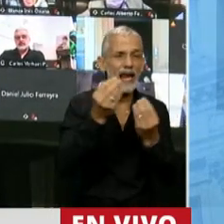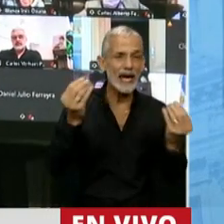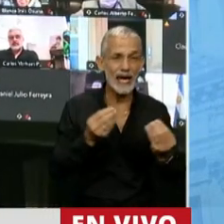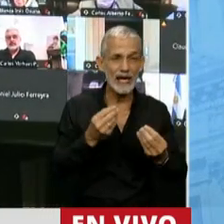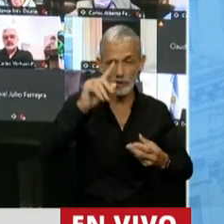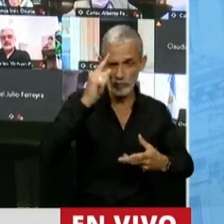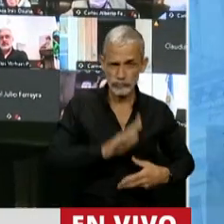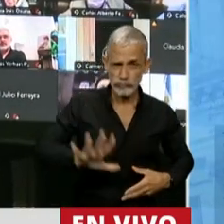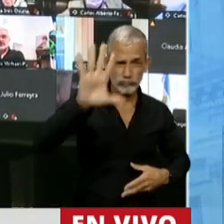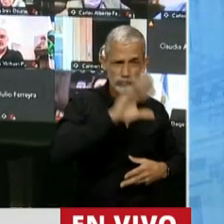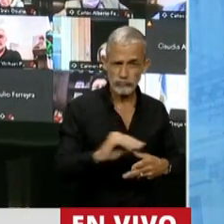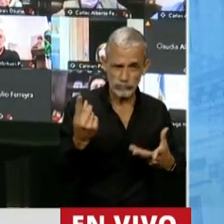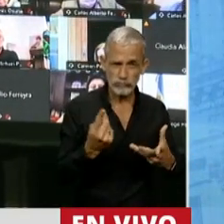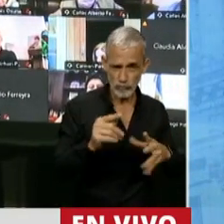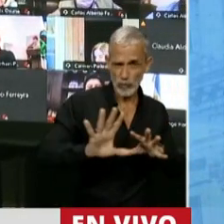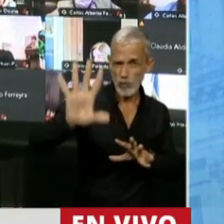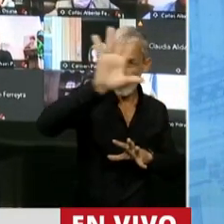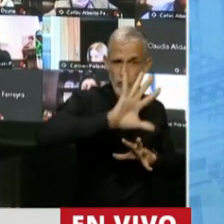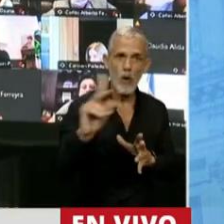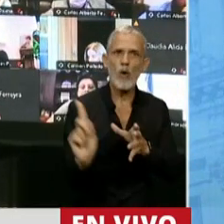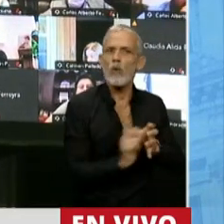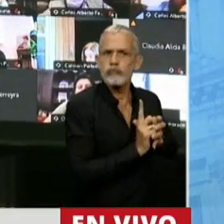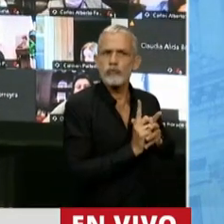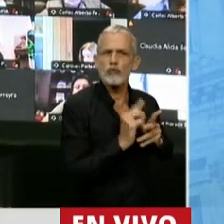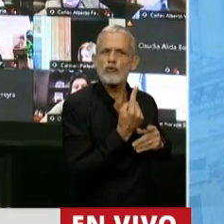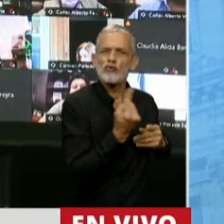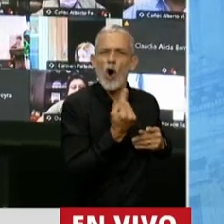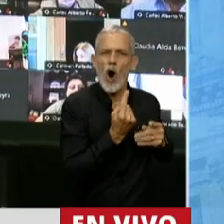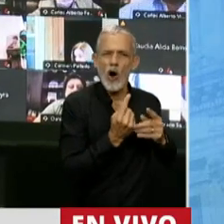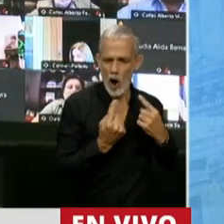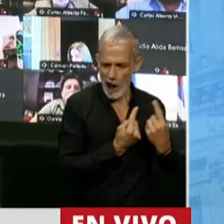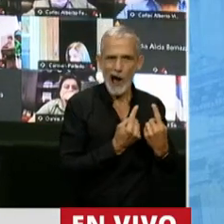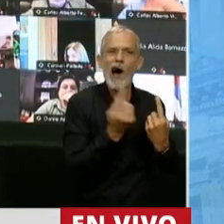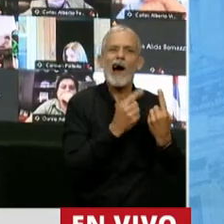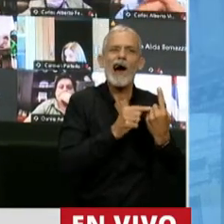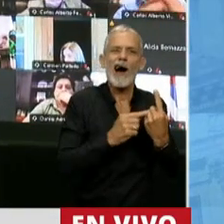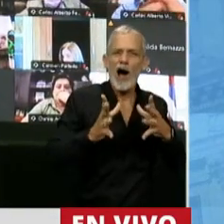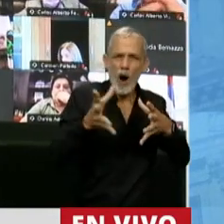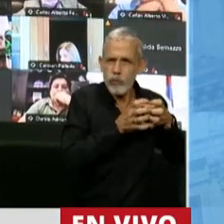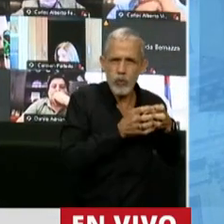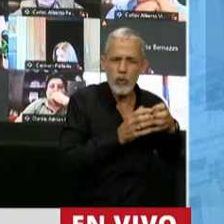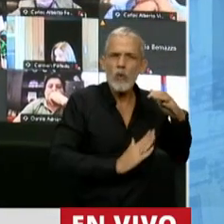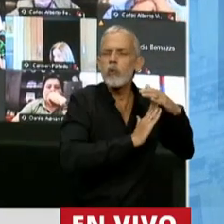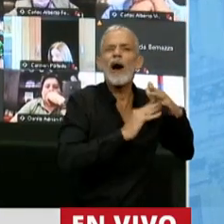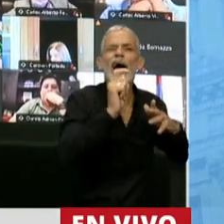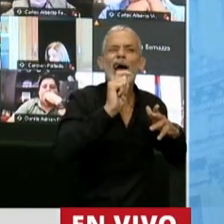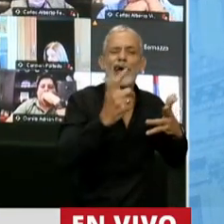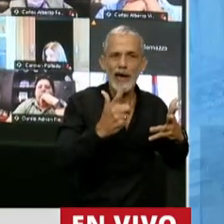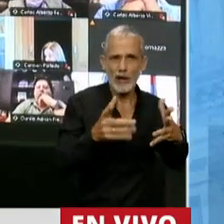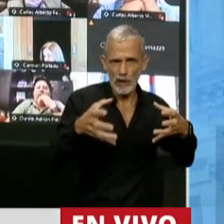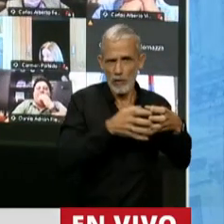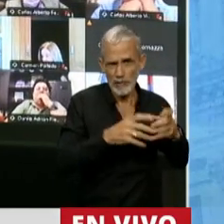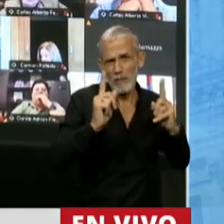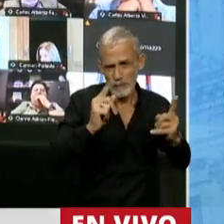o unitarios. Los federales de un lado y los unitarios del otro. Y los más unitarios y concentradores de recursos han